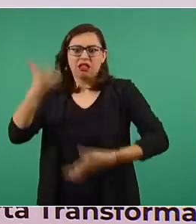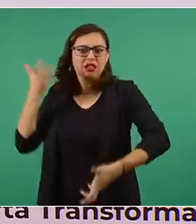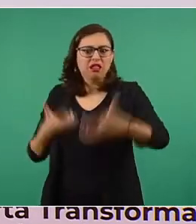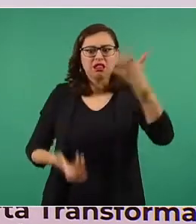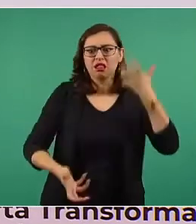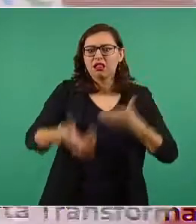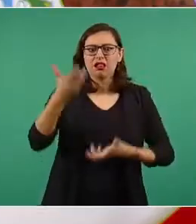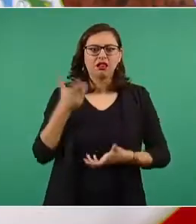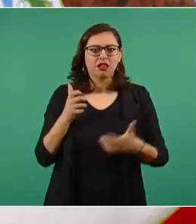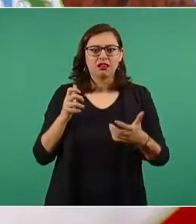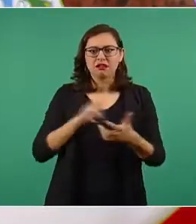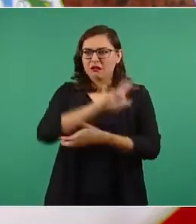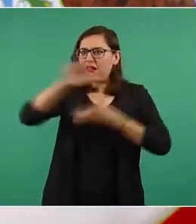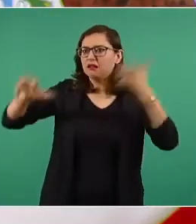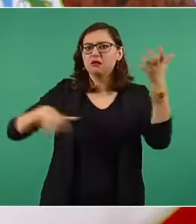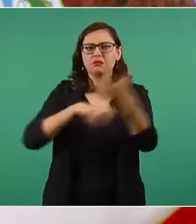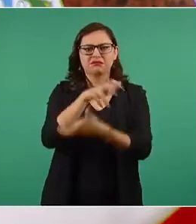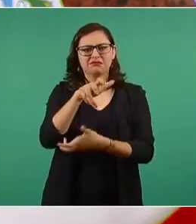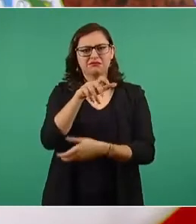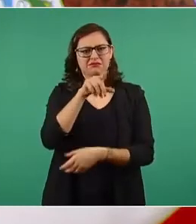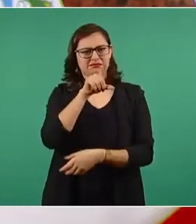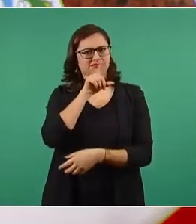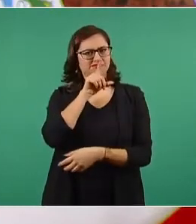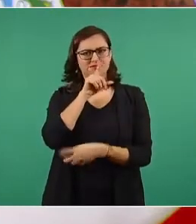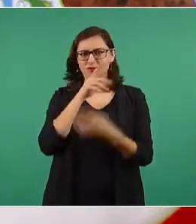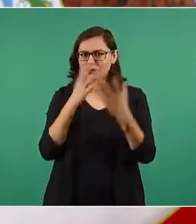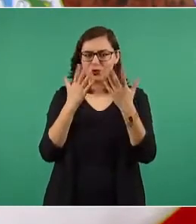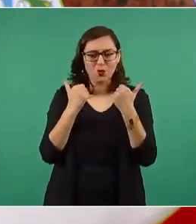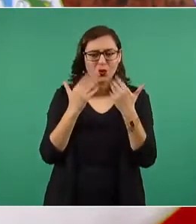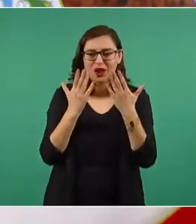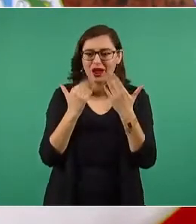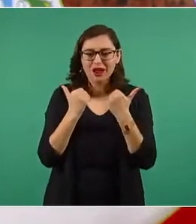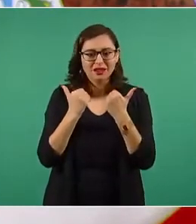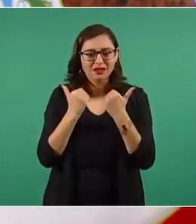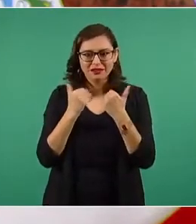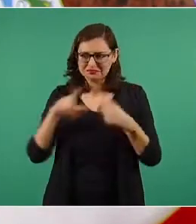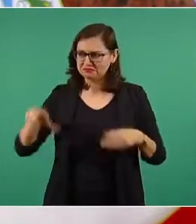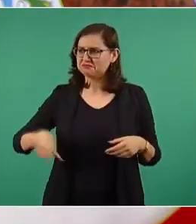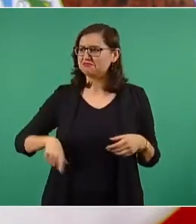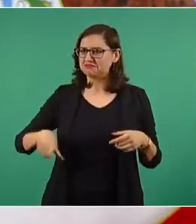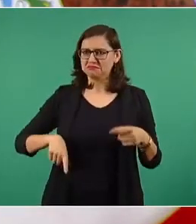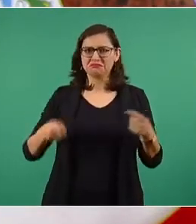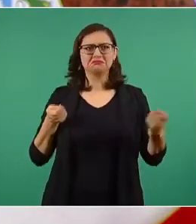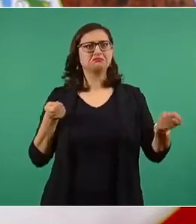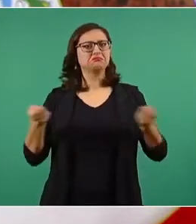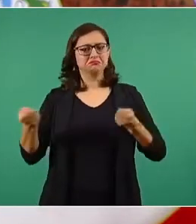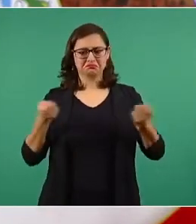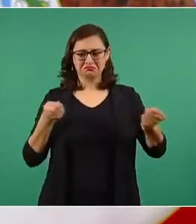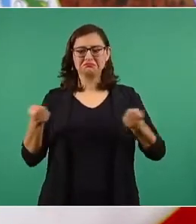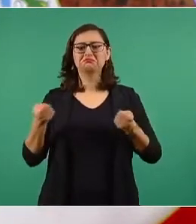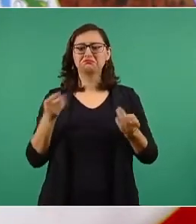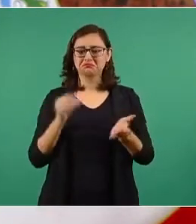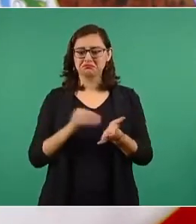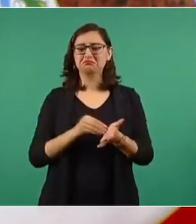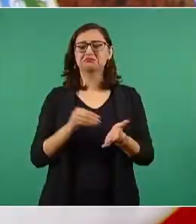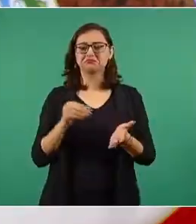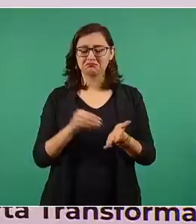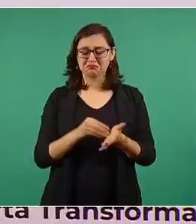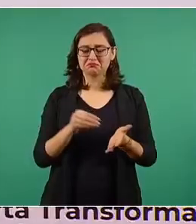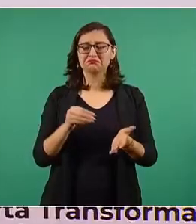de la gente. Hay gobernabilidad en nuestro país.